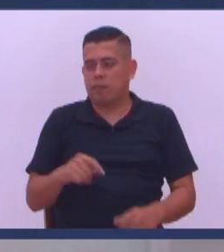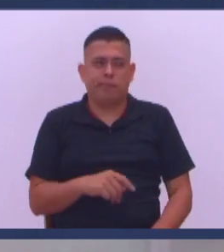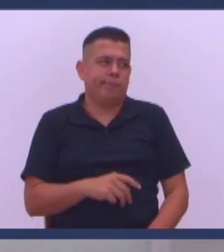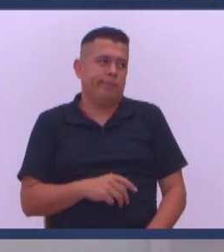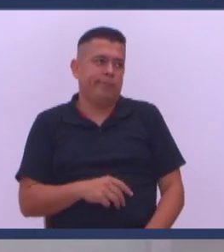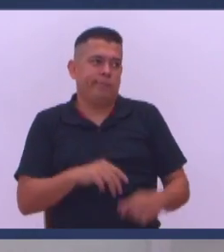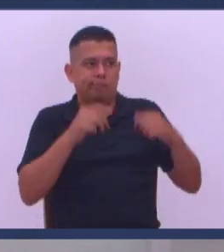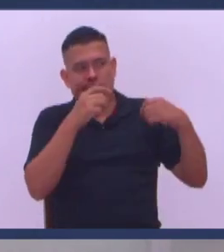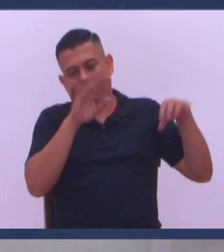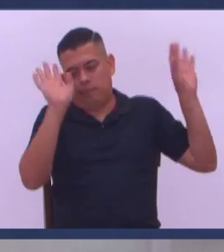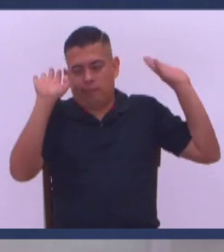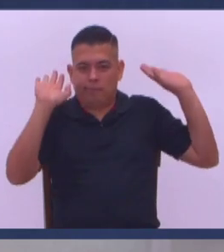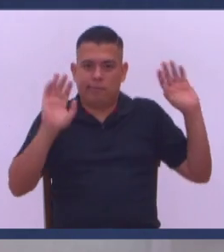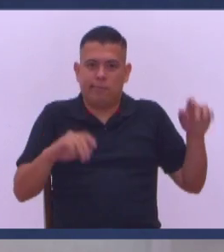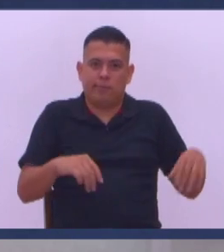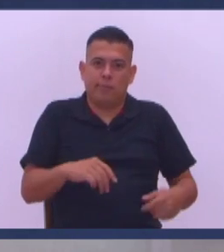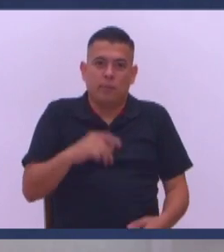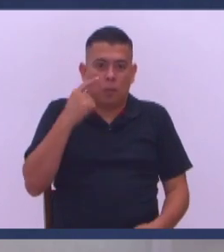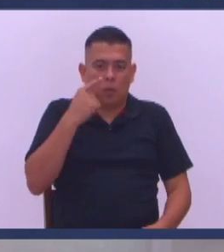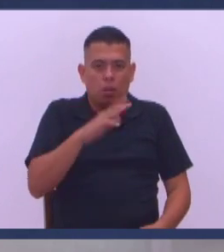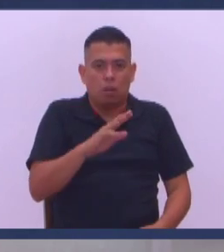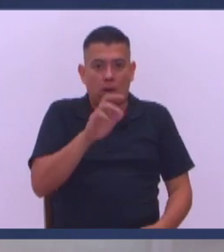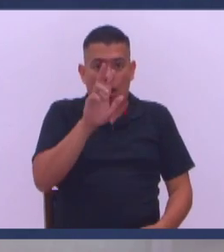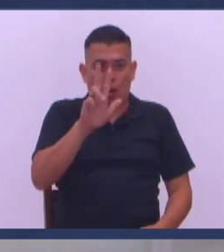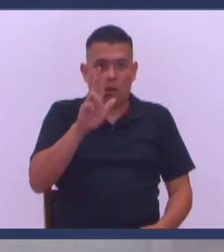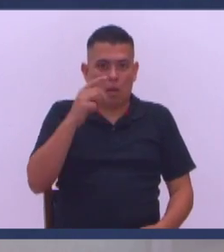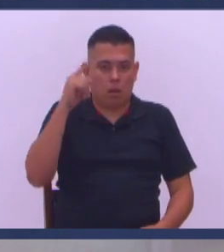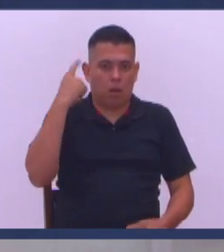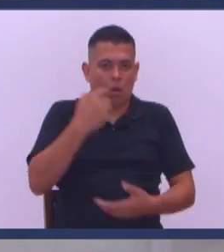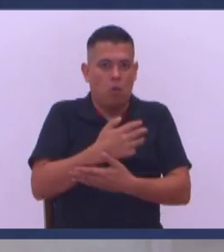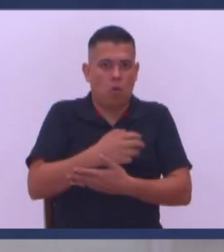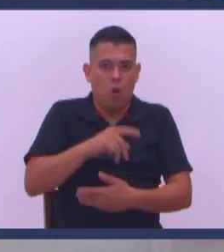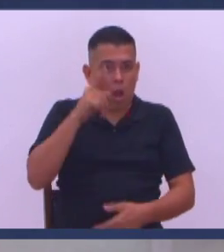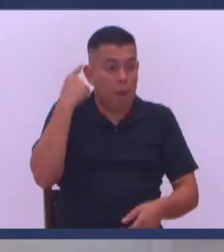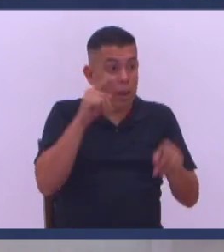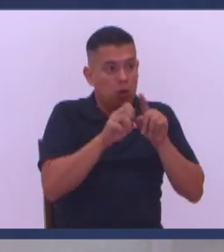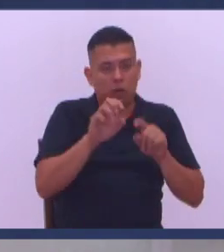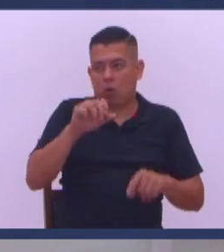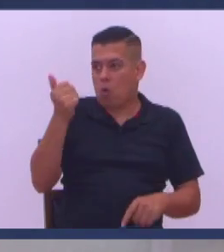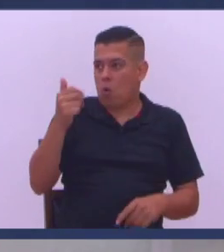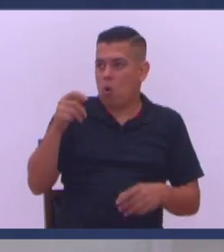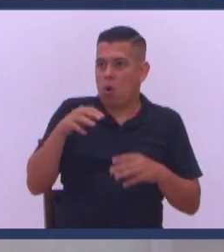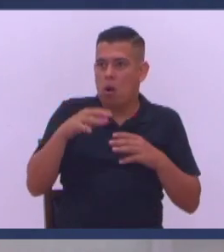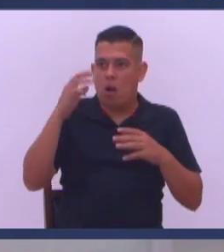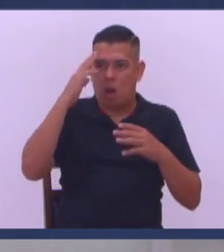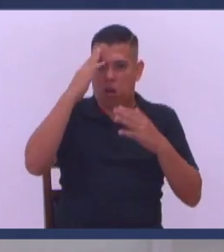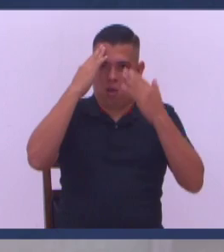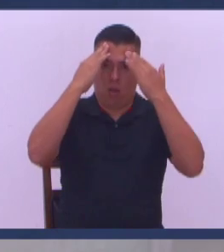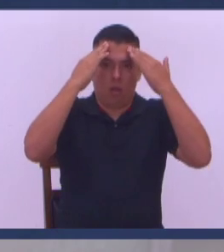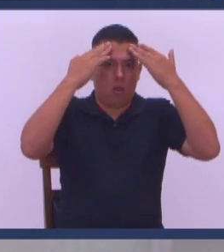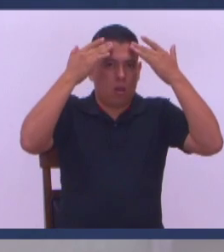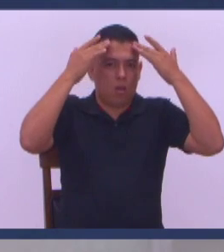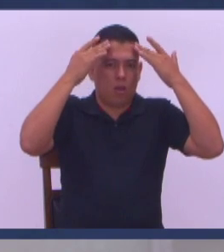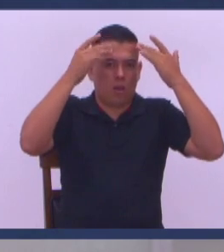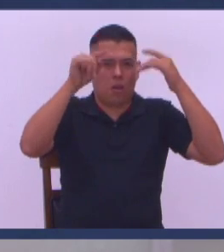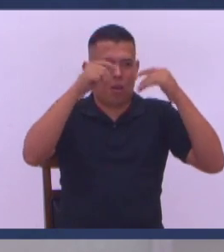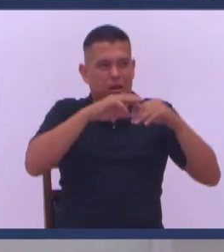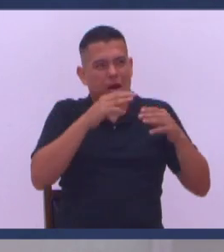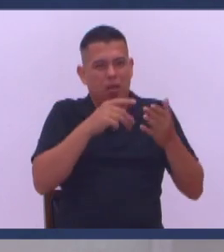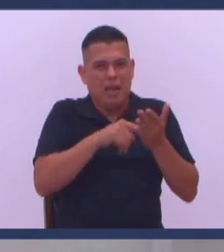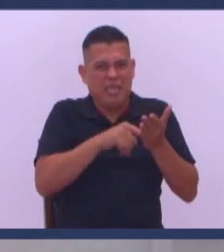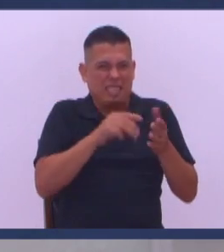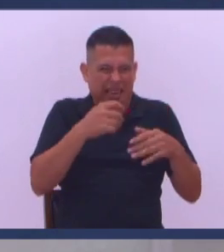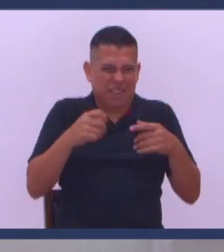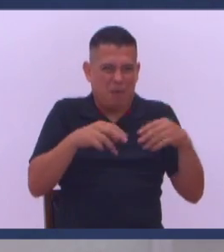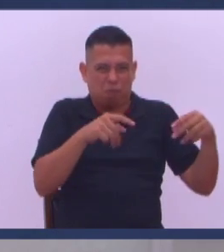Está bien Le digo El otro Son tres varones Le dice Un hermano El otro Este tiene Unas grandes entradas Aquí no se que Este va a ser Mi